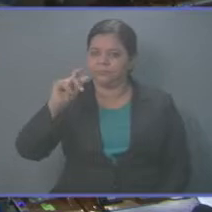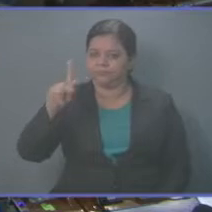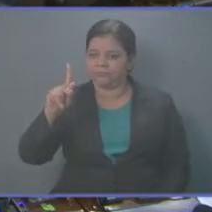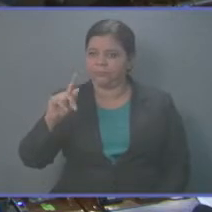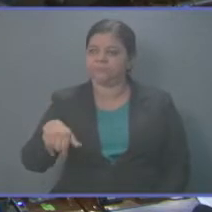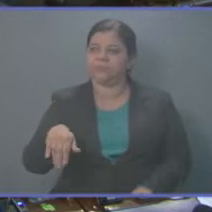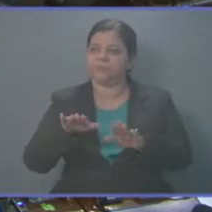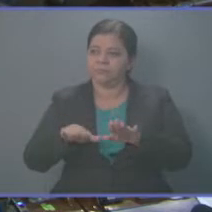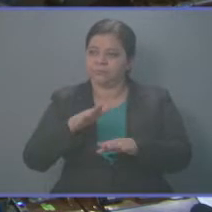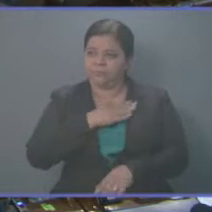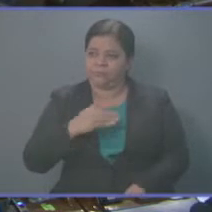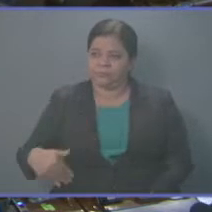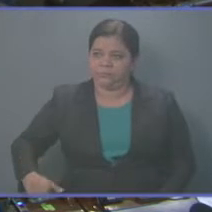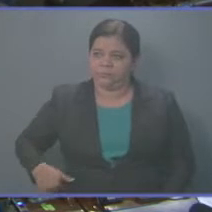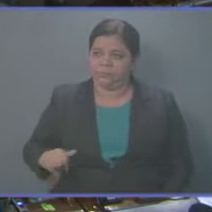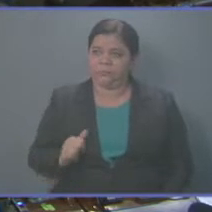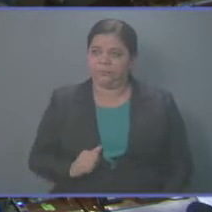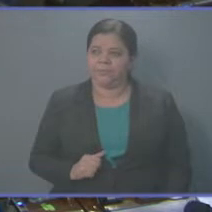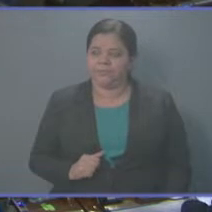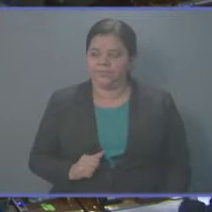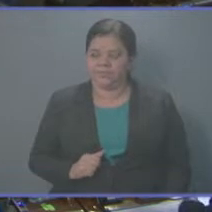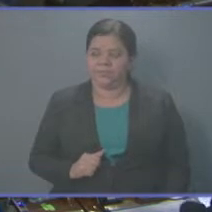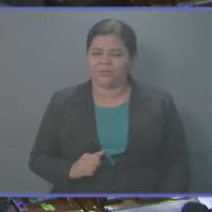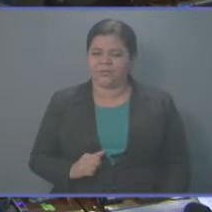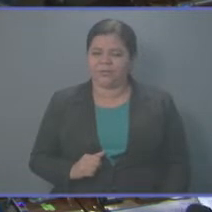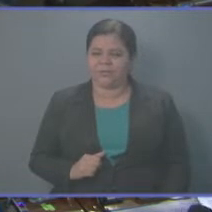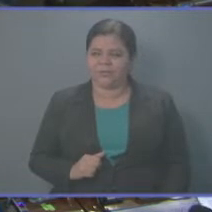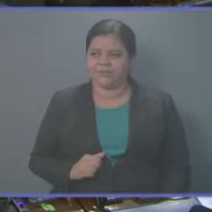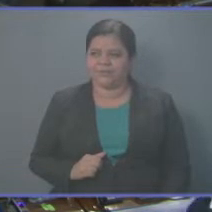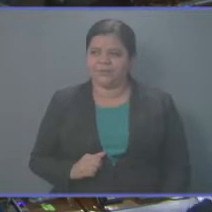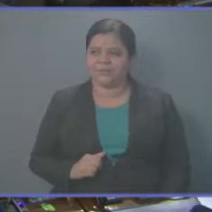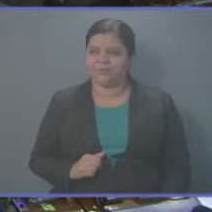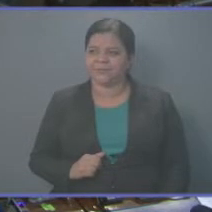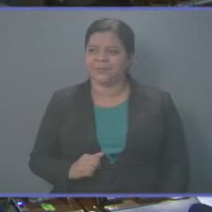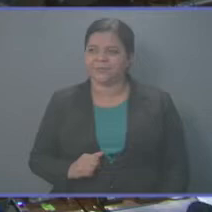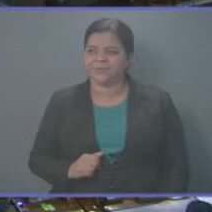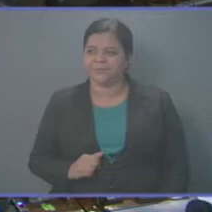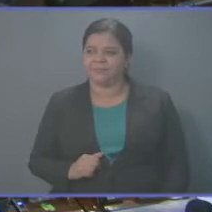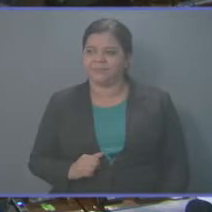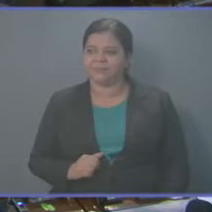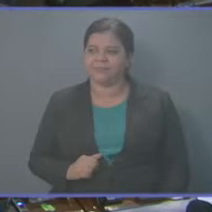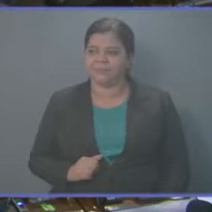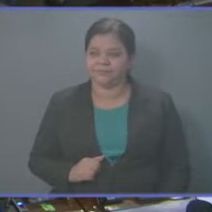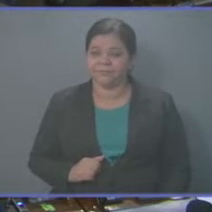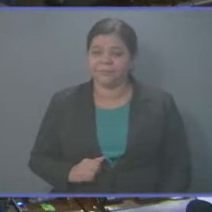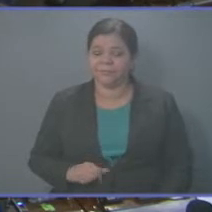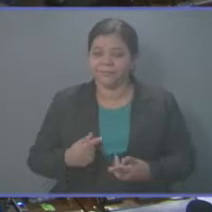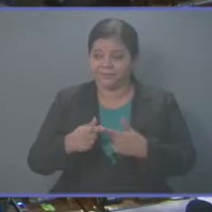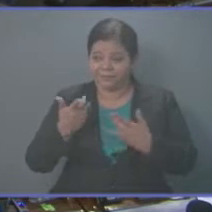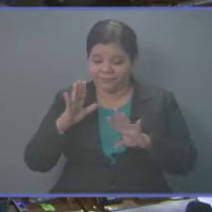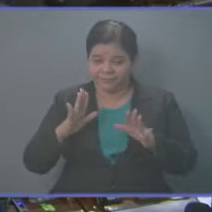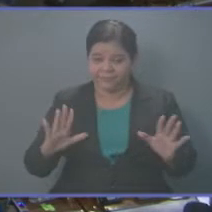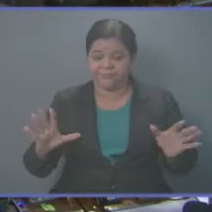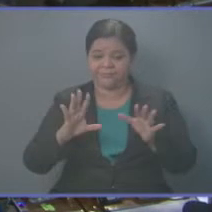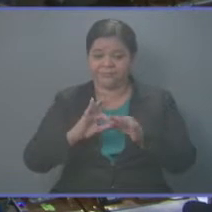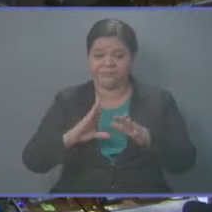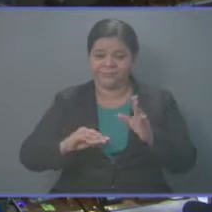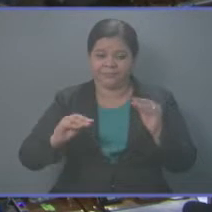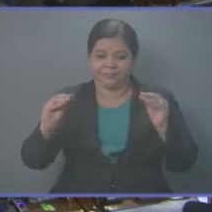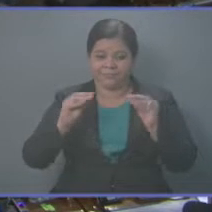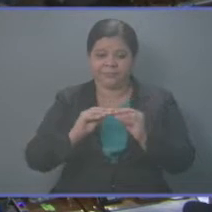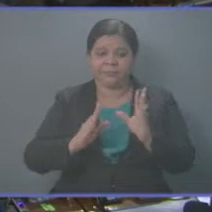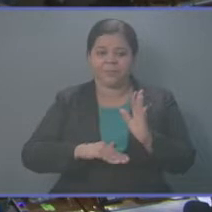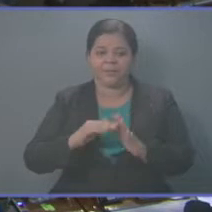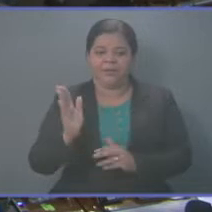Gracias, Presidente. Buenas tardes a los que nos siguen atentamente por los medios de comunicación. Bueno,